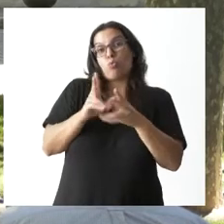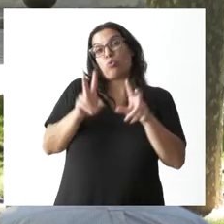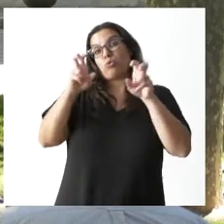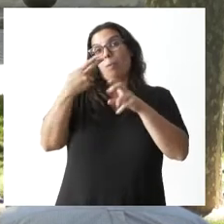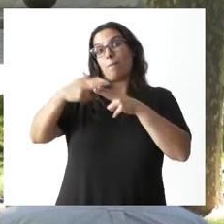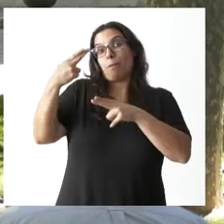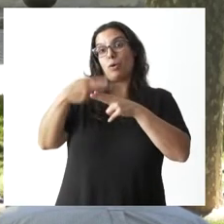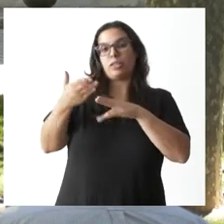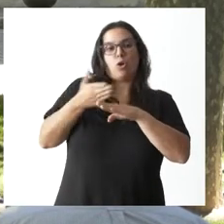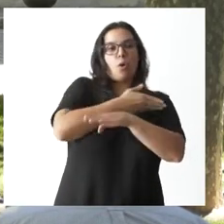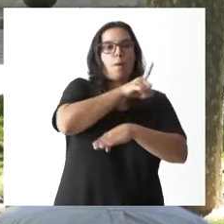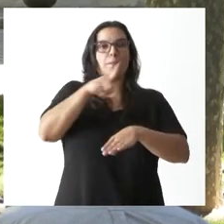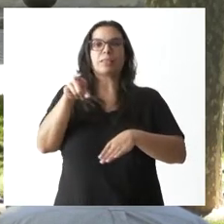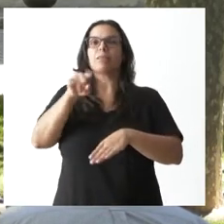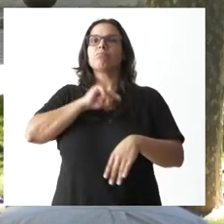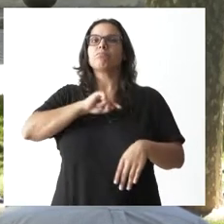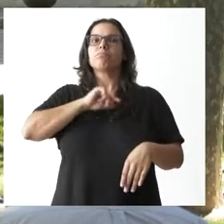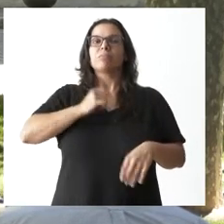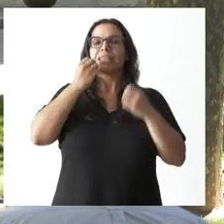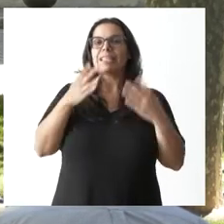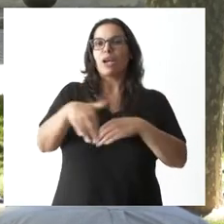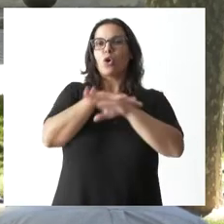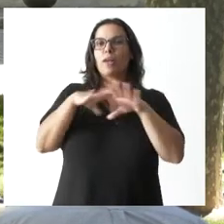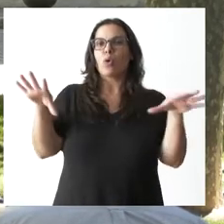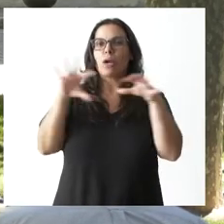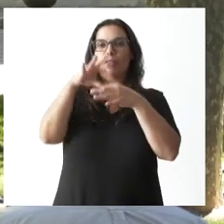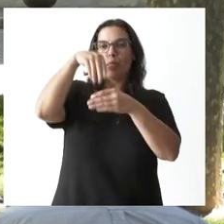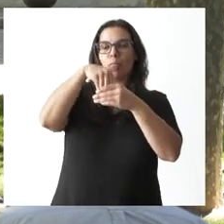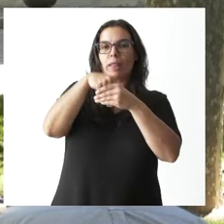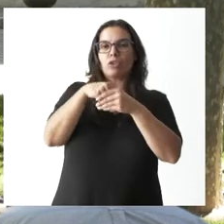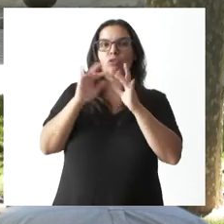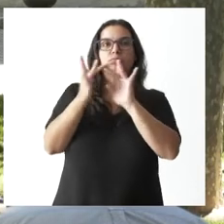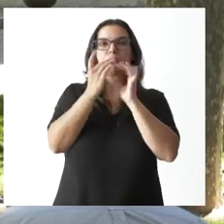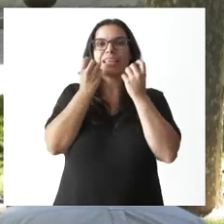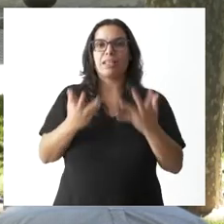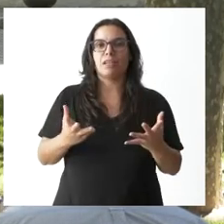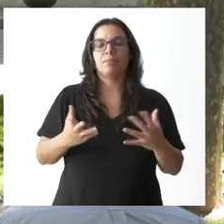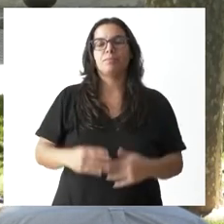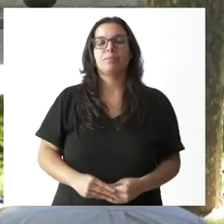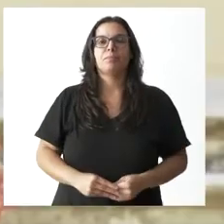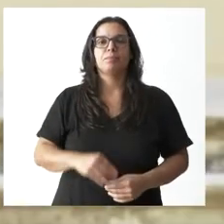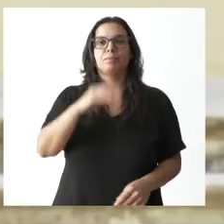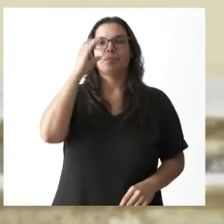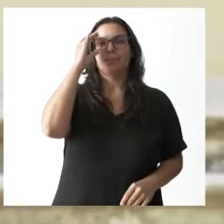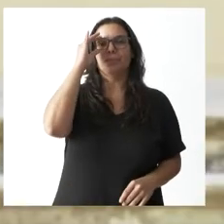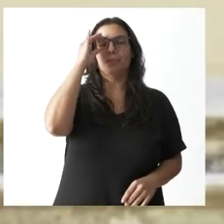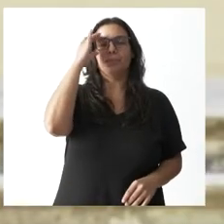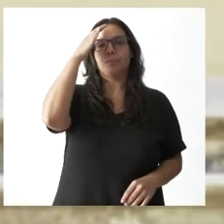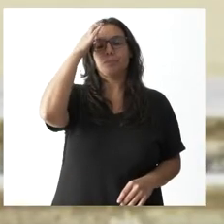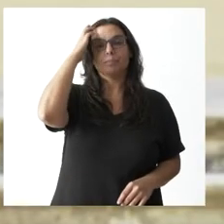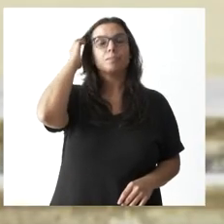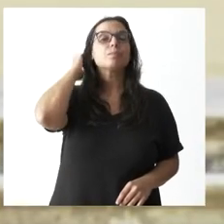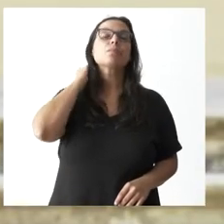vivido estos últimos meses y qué espera de los próximos. ¿Cómo es la salud de esa coalición? Mire,